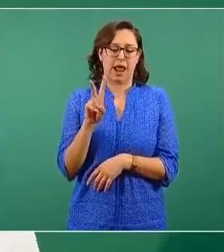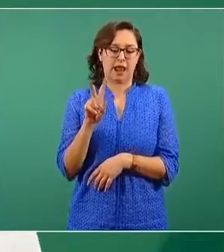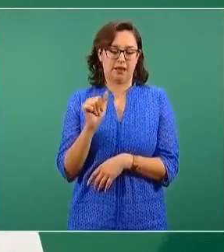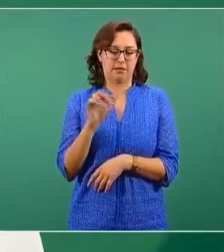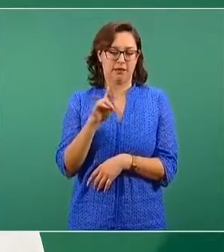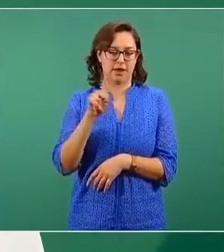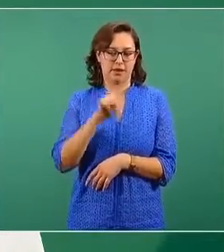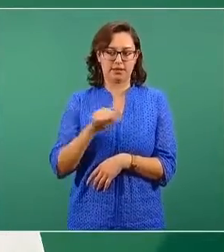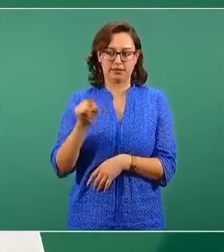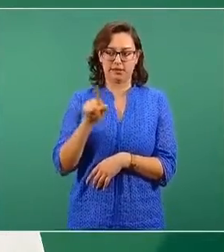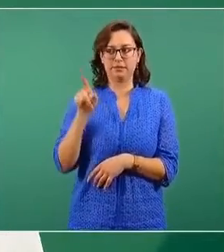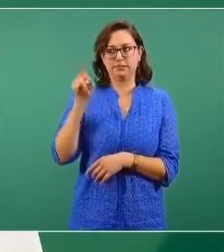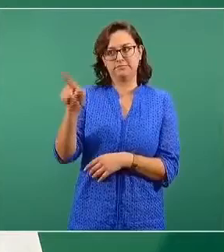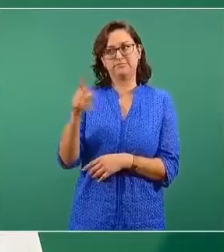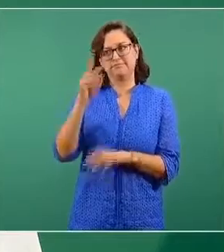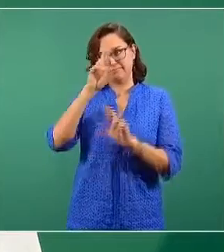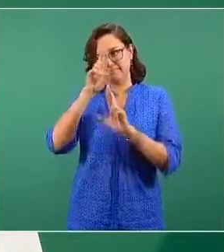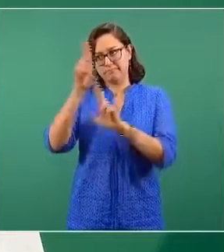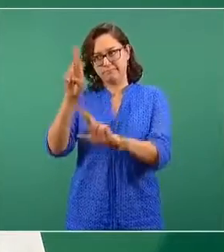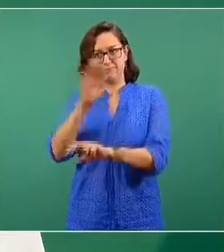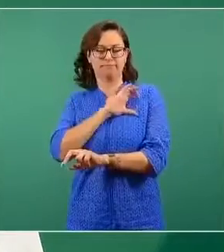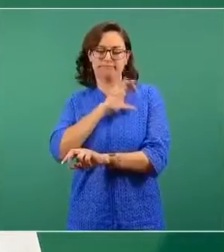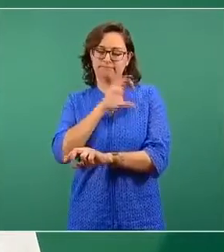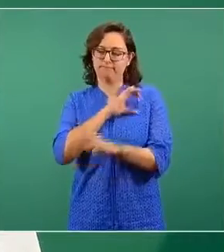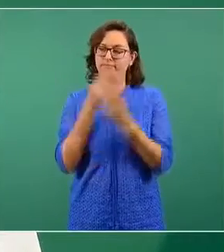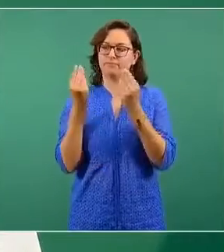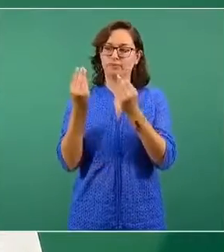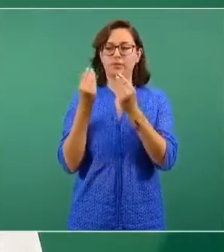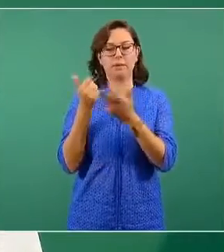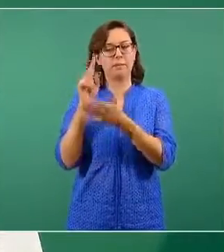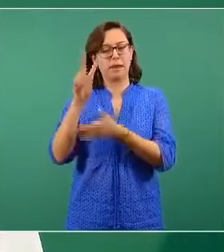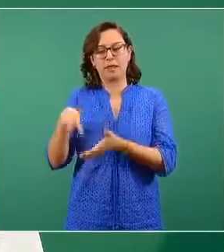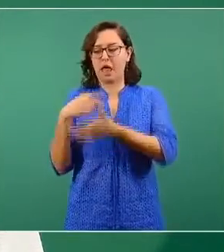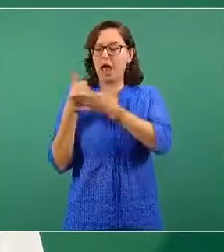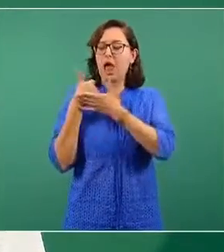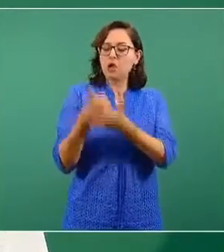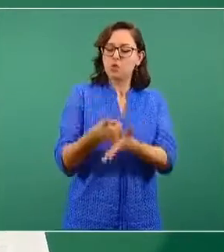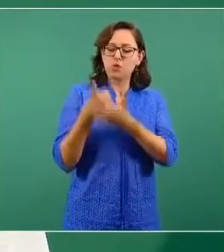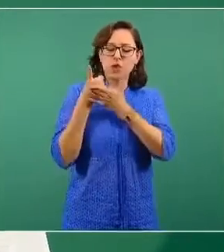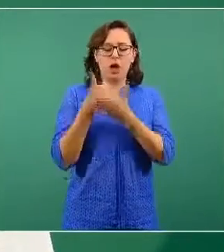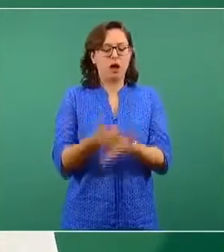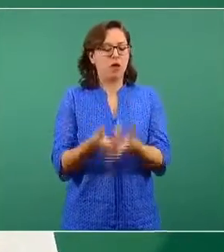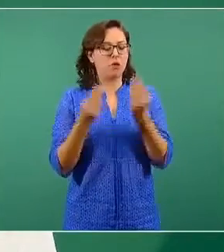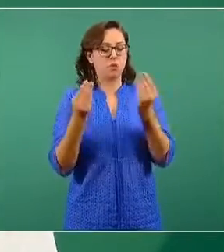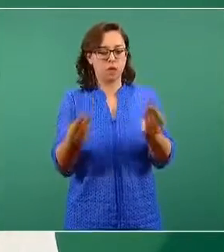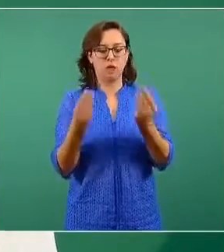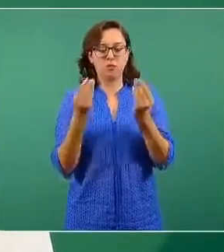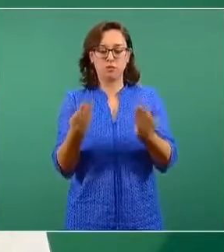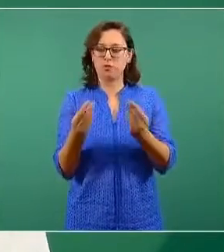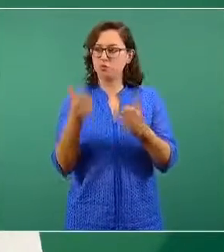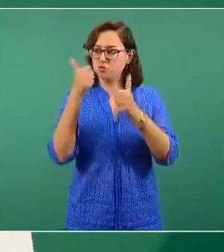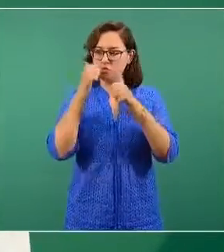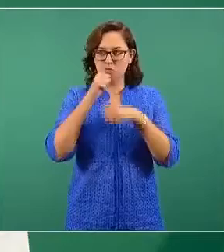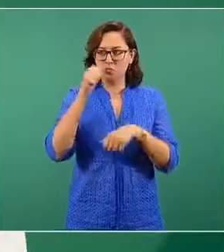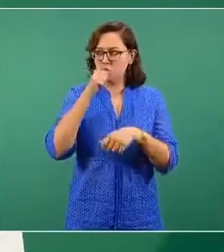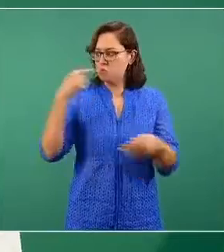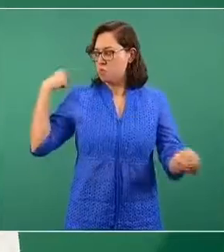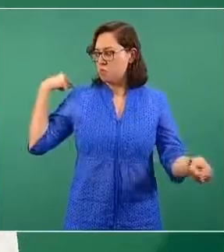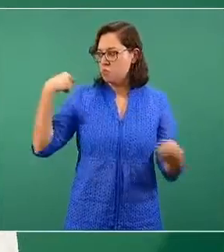respetamos y apreciamos muchísimo y agradecemos muchísimo toda la ayuda que le ha dado al operativo de respuesta a COVID.